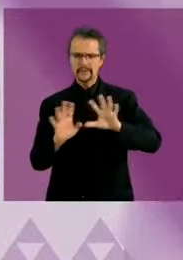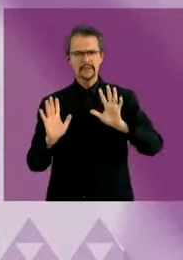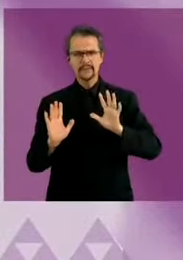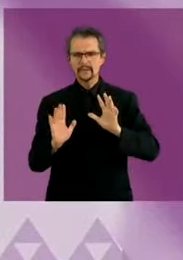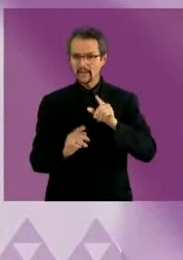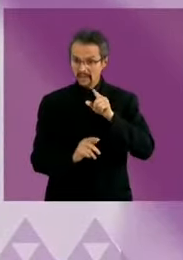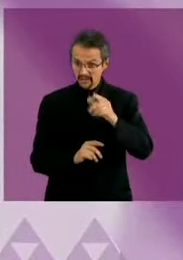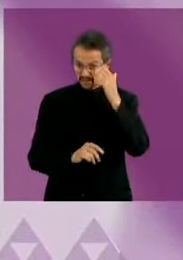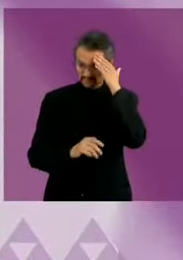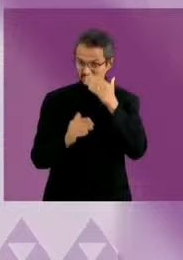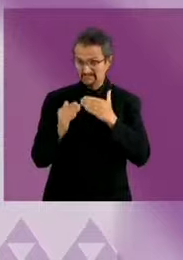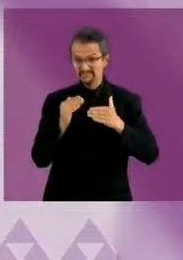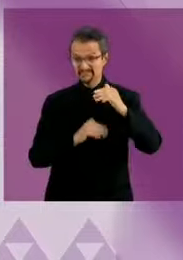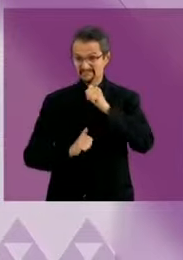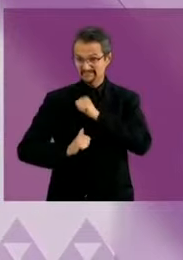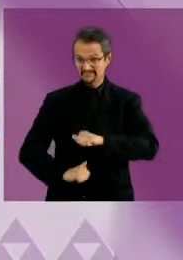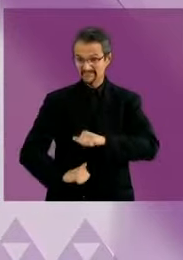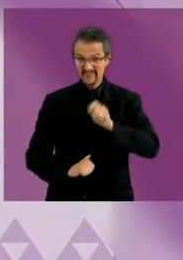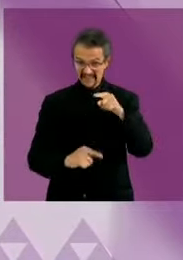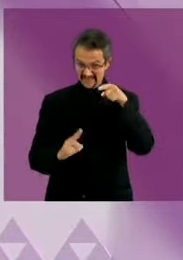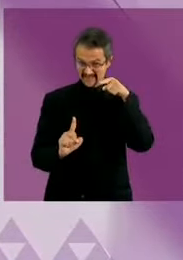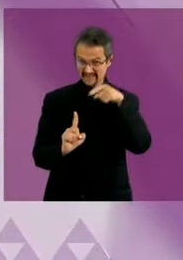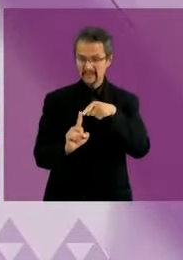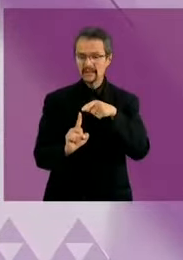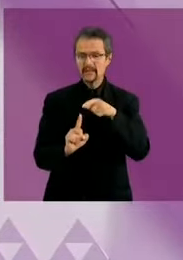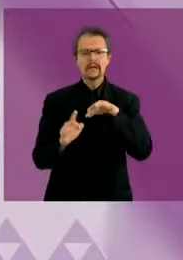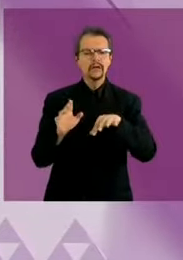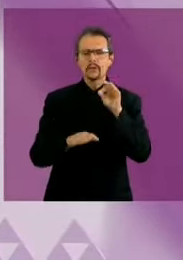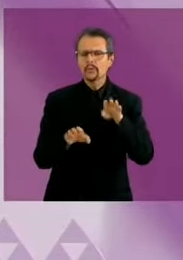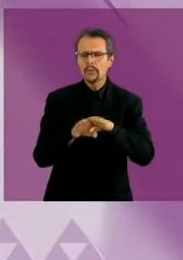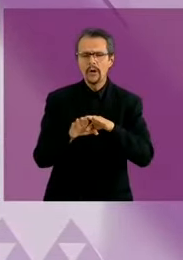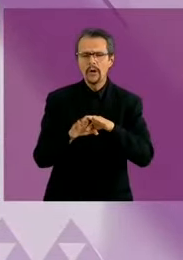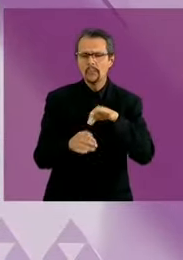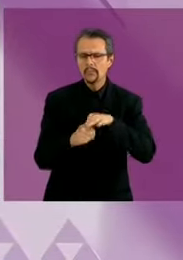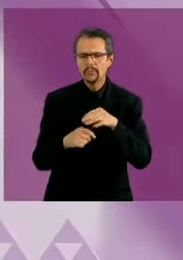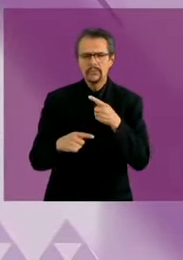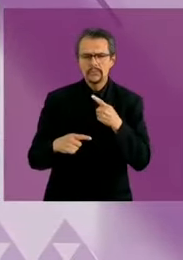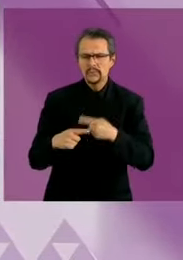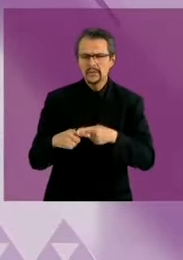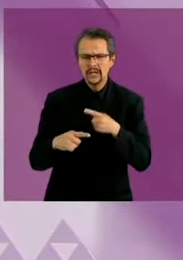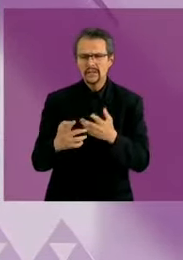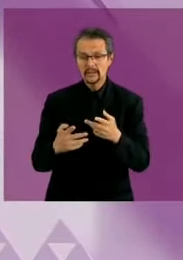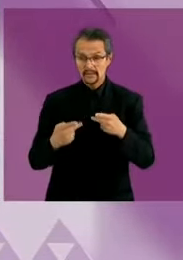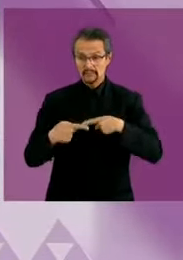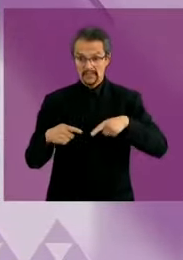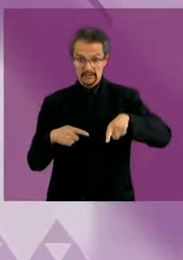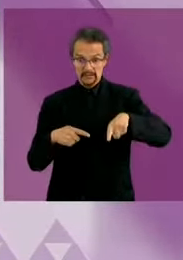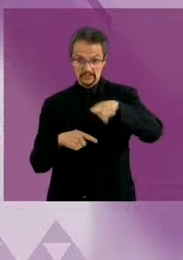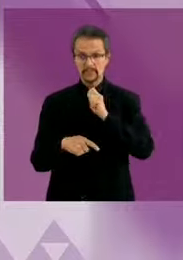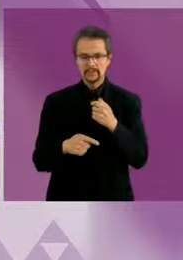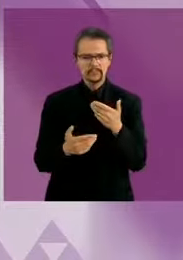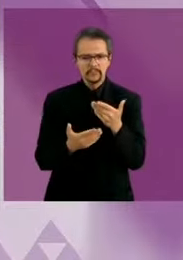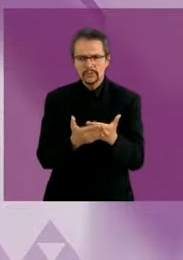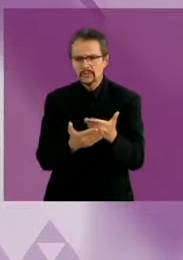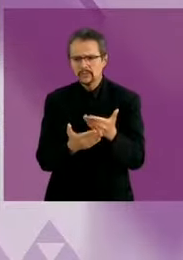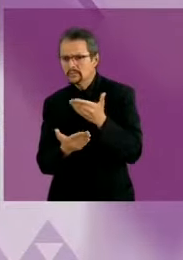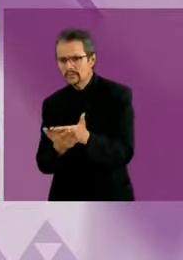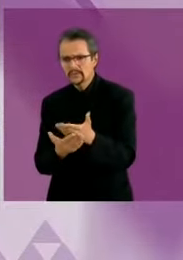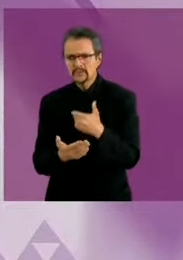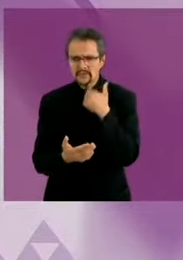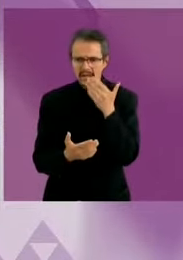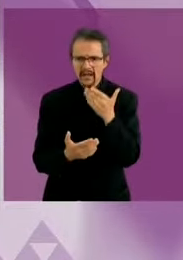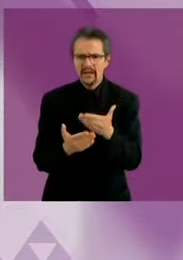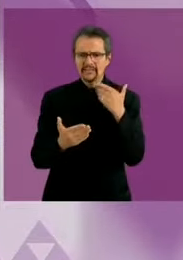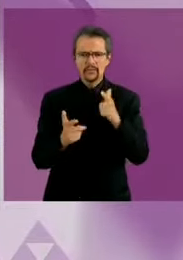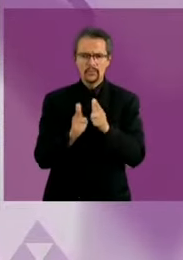instituciones sean elegidos... ¿Votados por quién? Que sean propuestos por los ciudadanos y que no hayan militar en ningún partido político mediante un